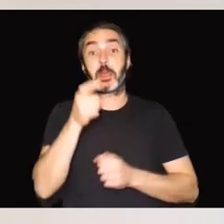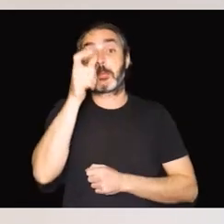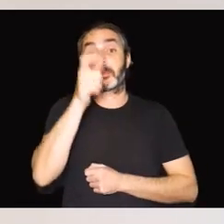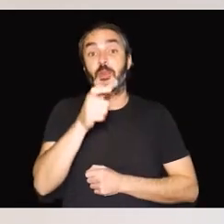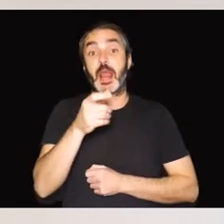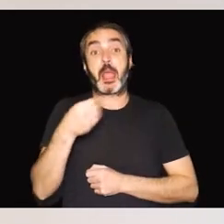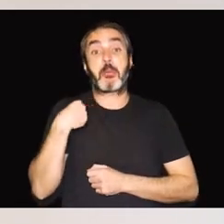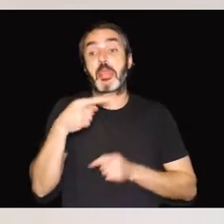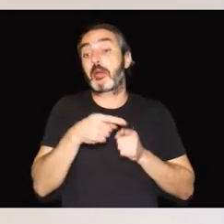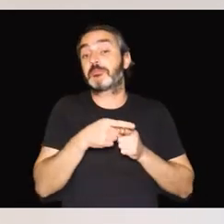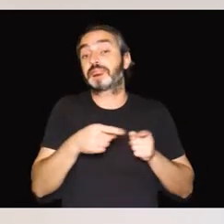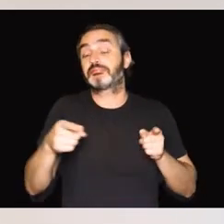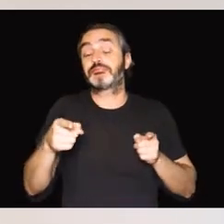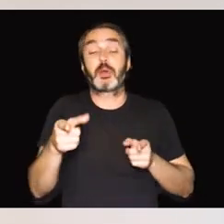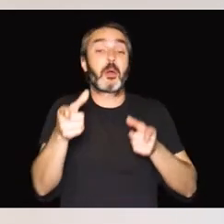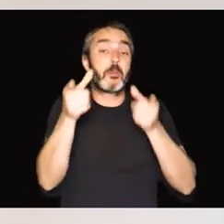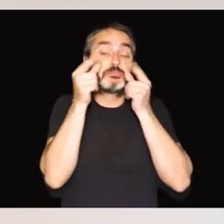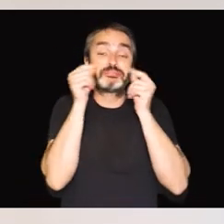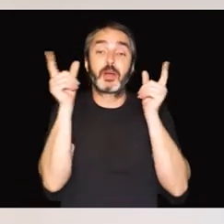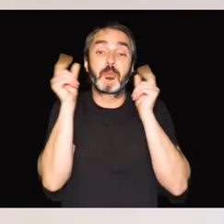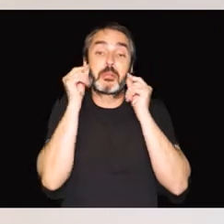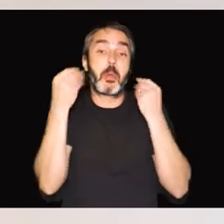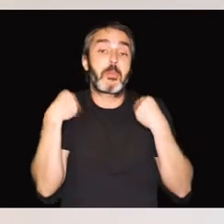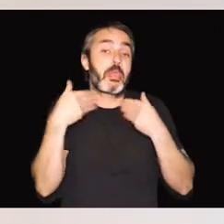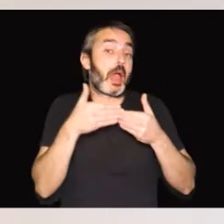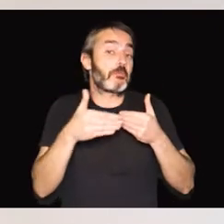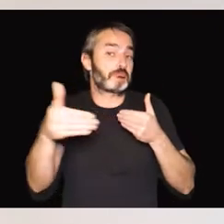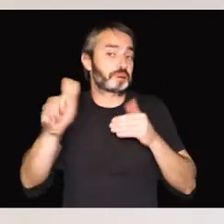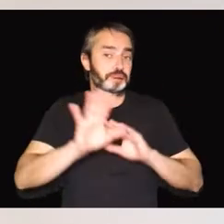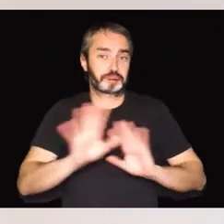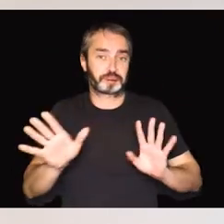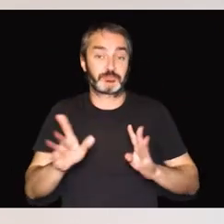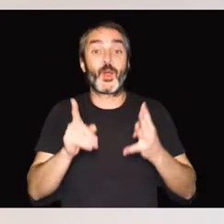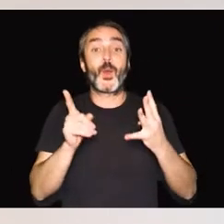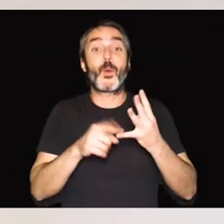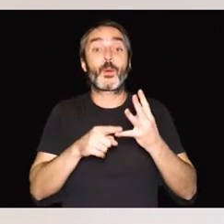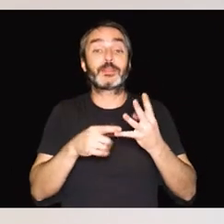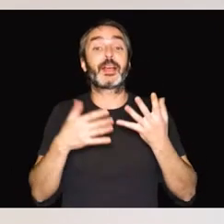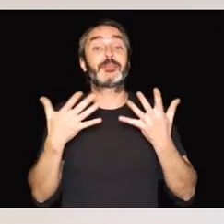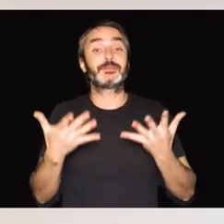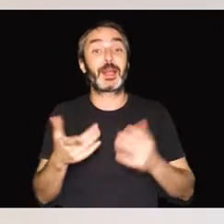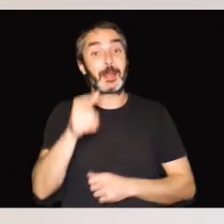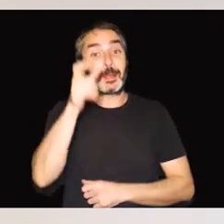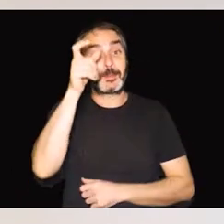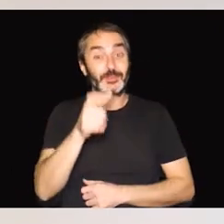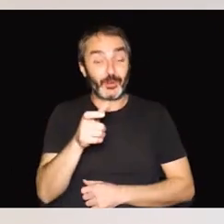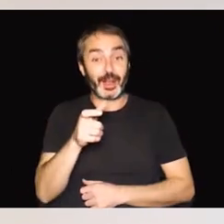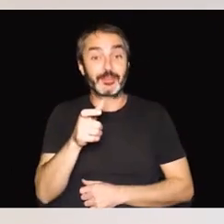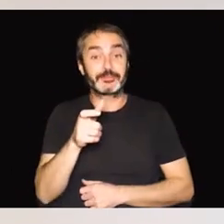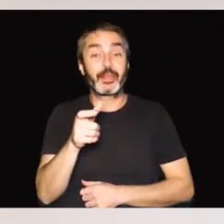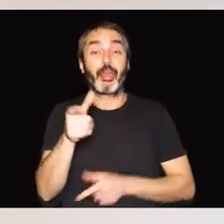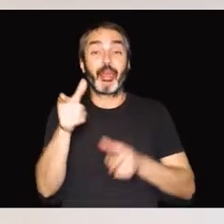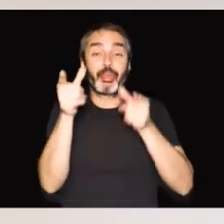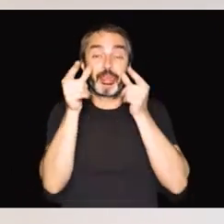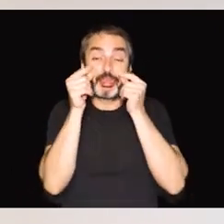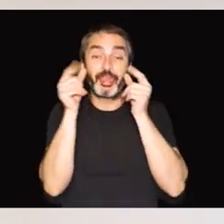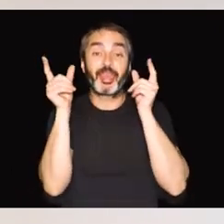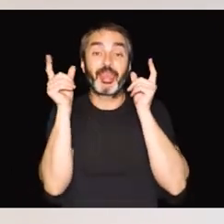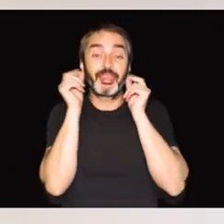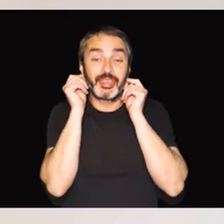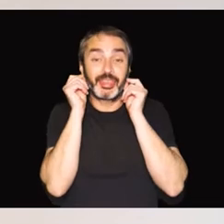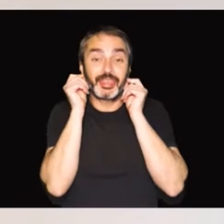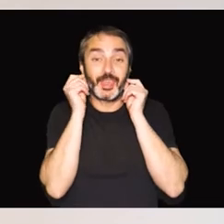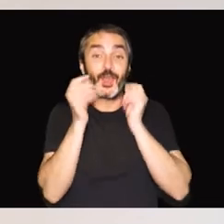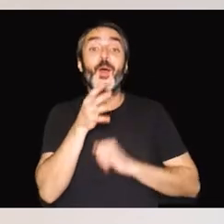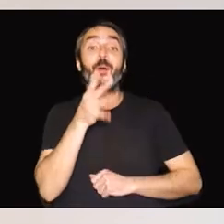persona que pierda tanto la visión como la audición a lo largo de la vida. Y 4. Una persona que pierda la visión y la audición